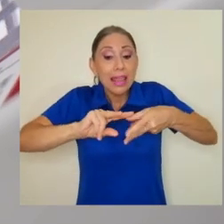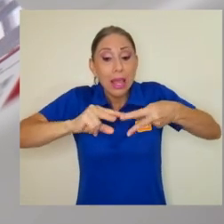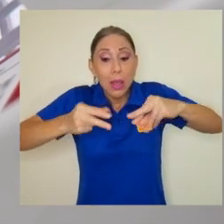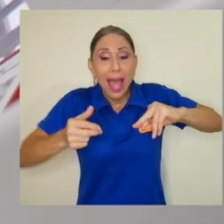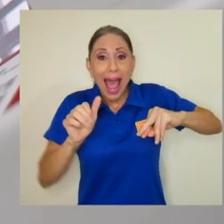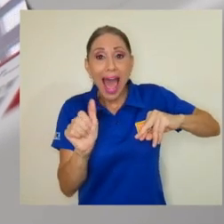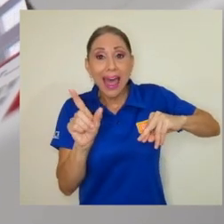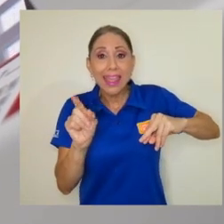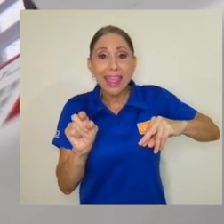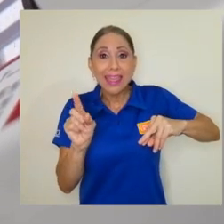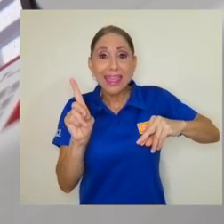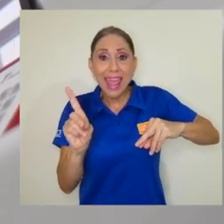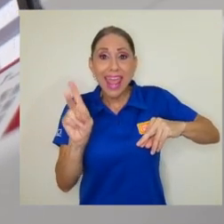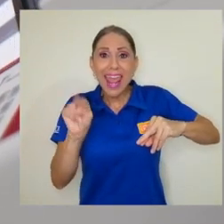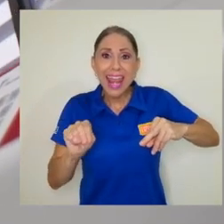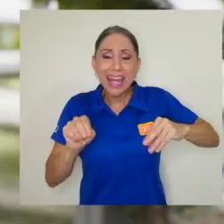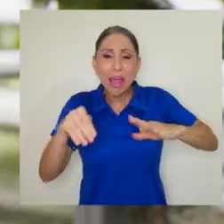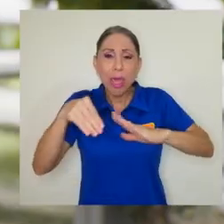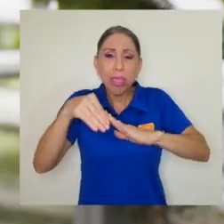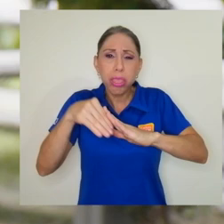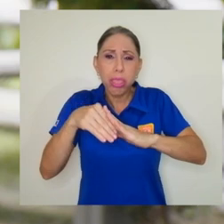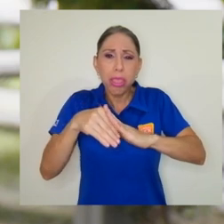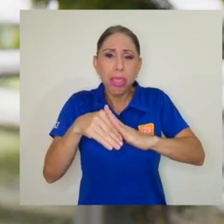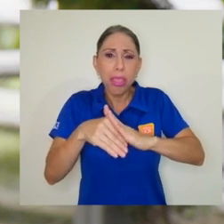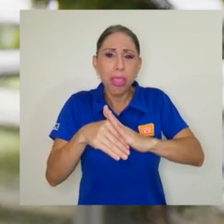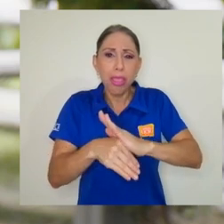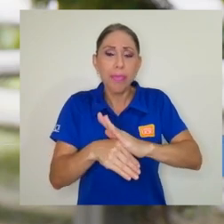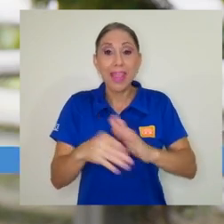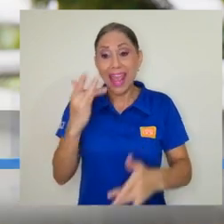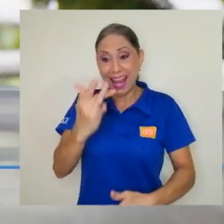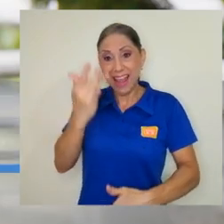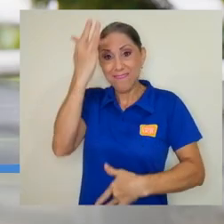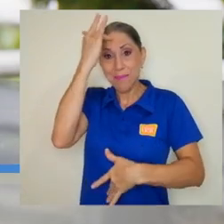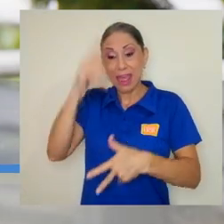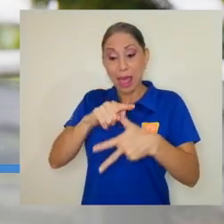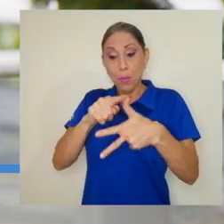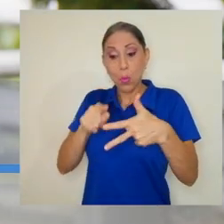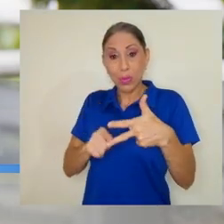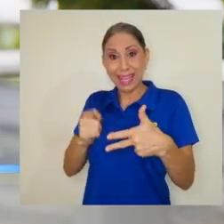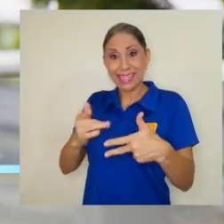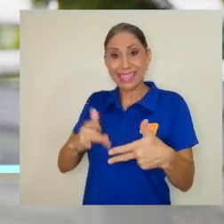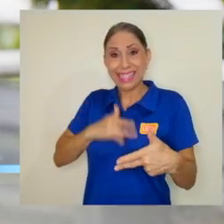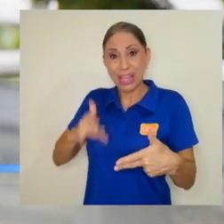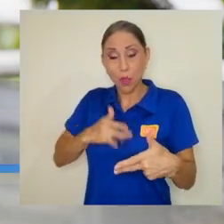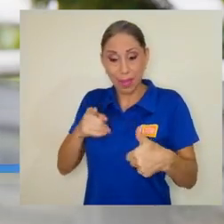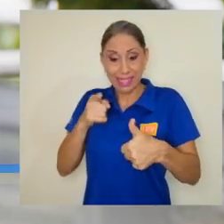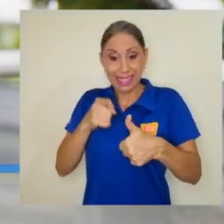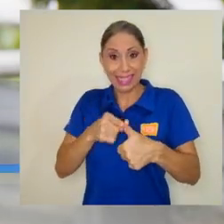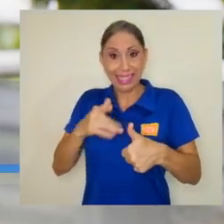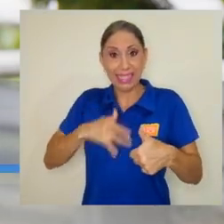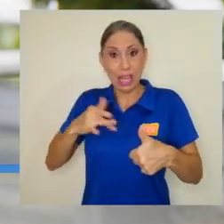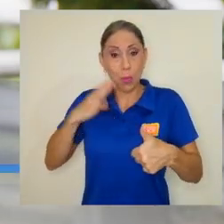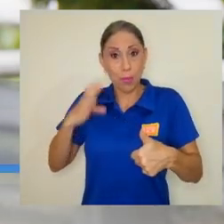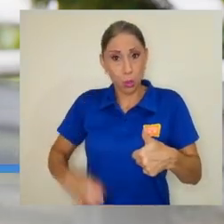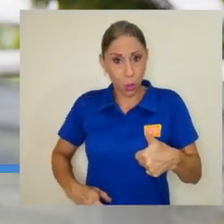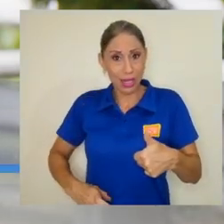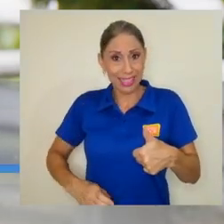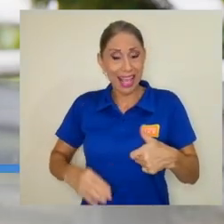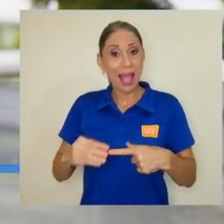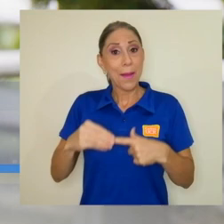ADN y es neurodegenerativa. La enfermedad se caracteriza por una triada de síntomas que incluyen síntomas motores,